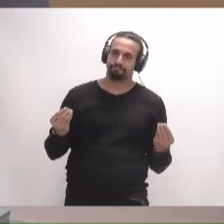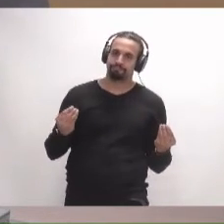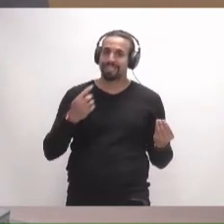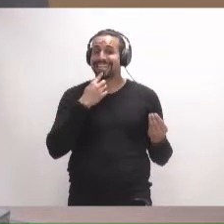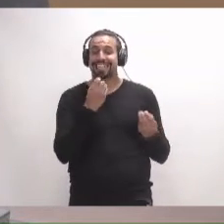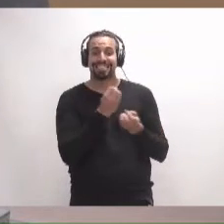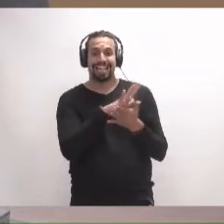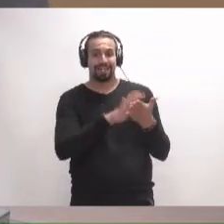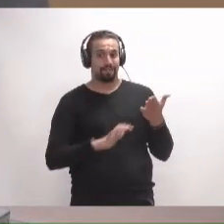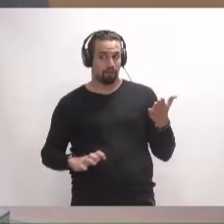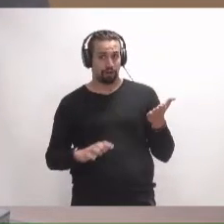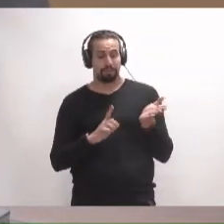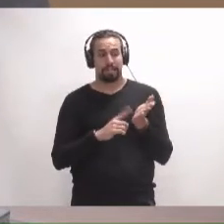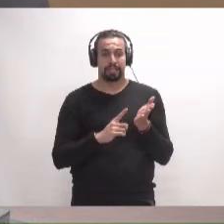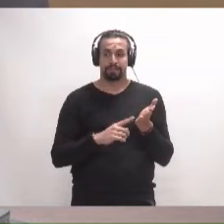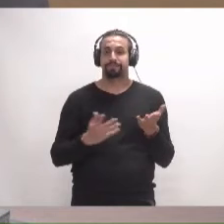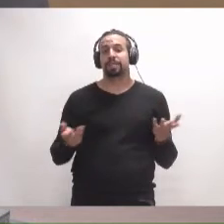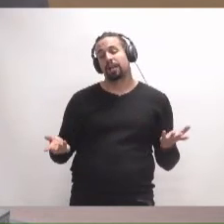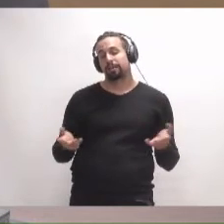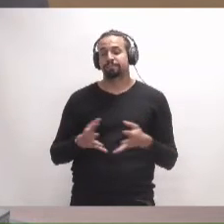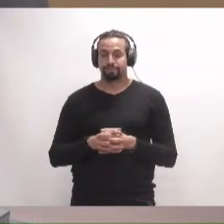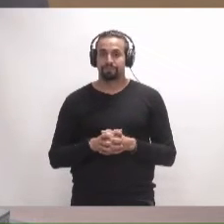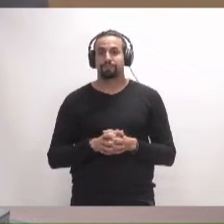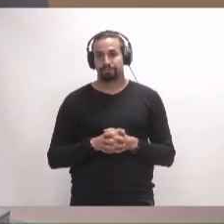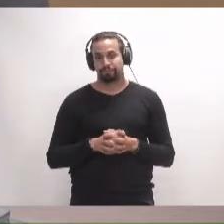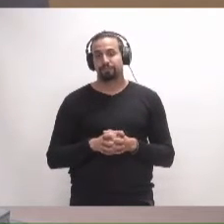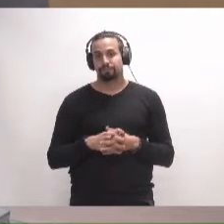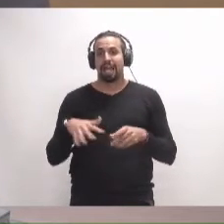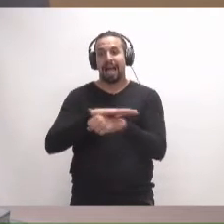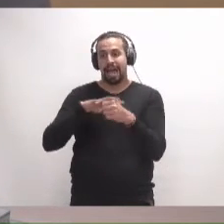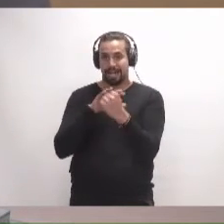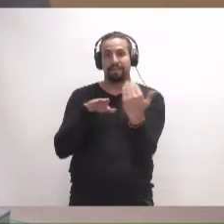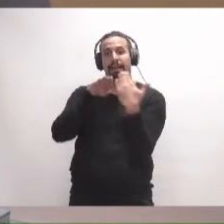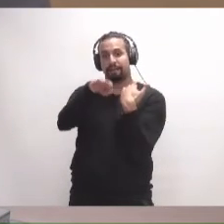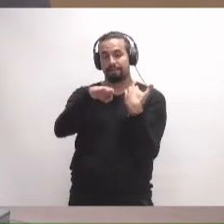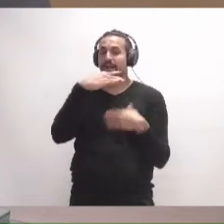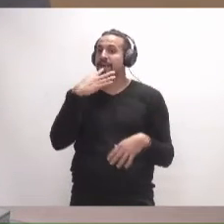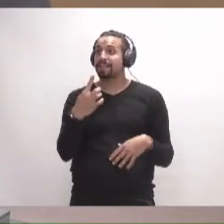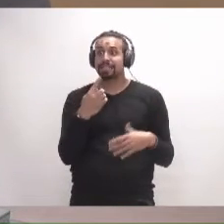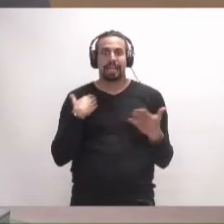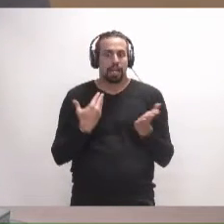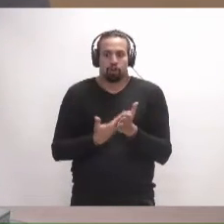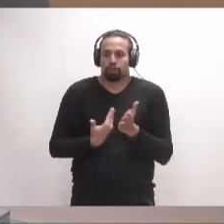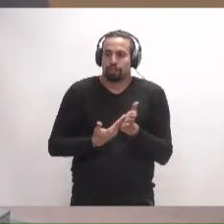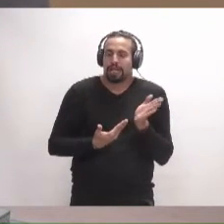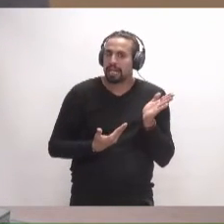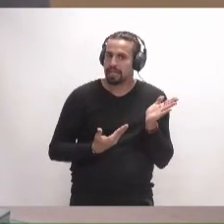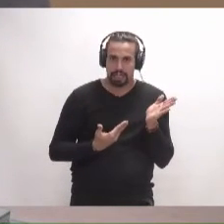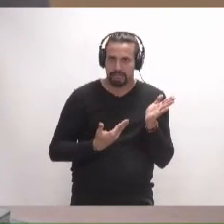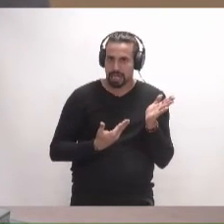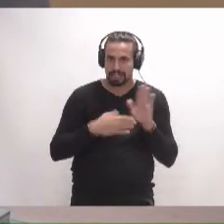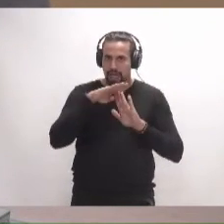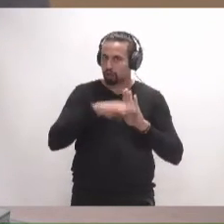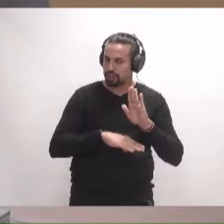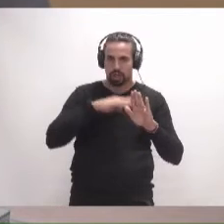dice el informe del área de carreteras, lo que ocurre es que no se ha acreditado que no cumplan